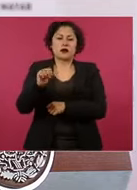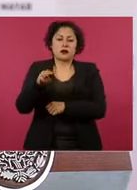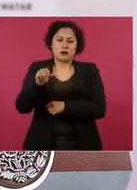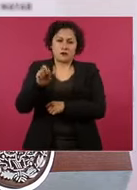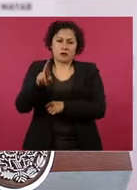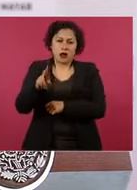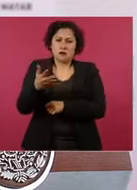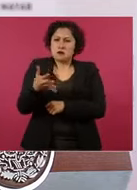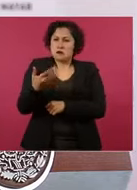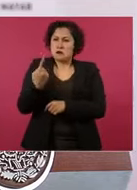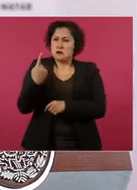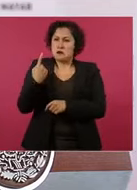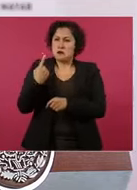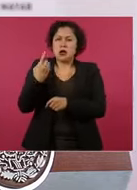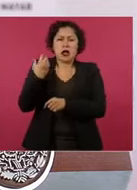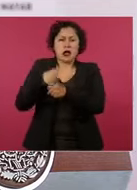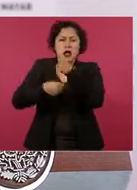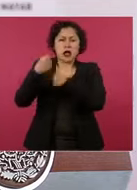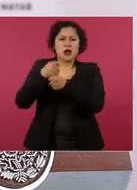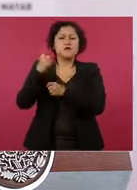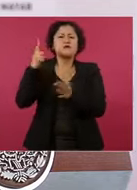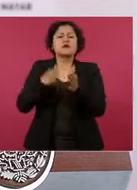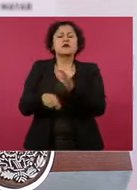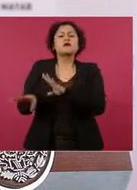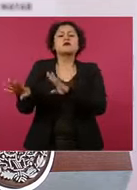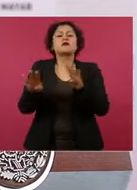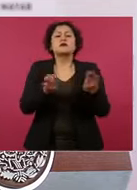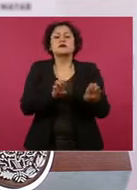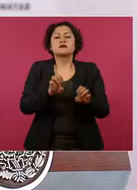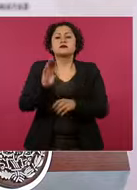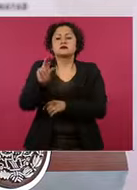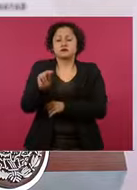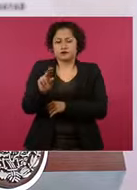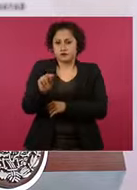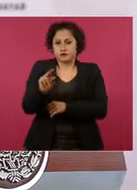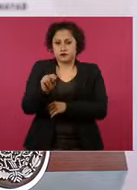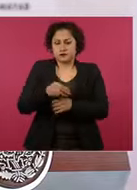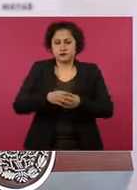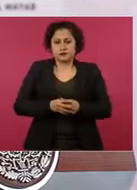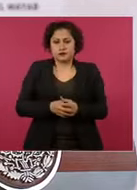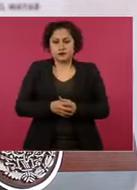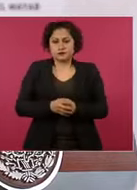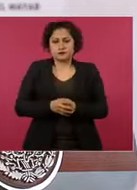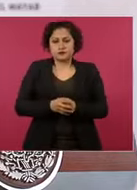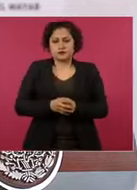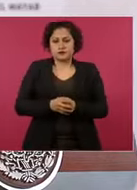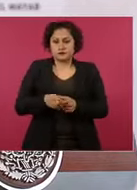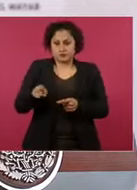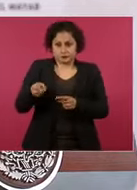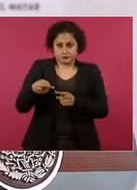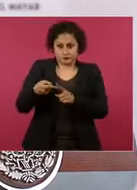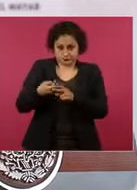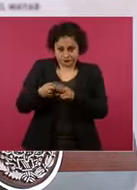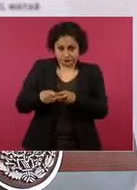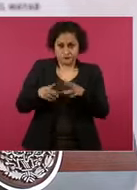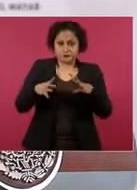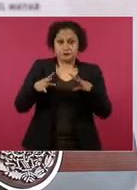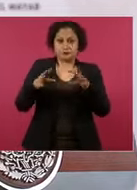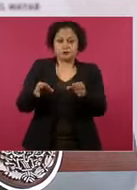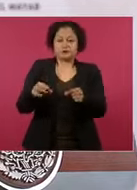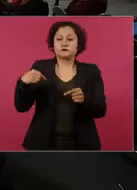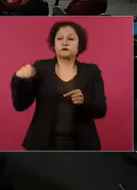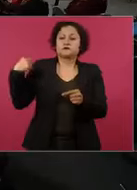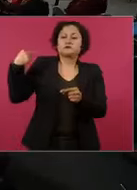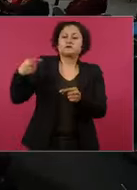los años 80. Y luego fueron IMSS-Solidaridad